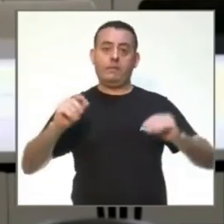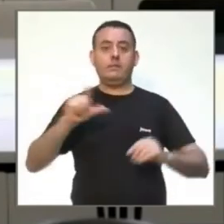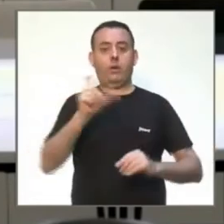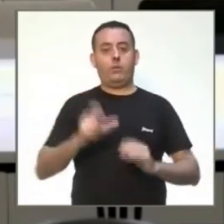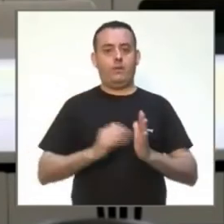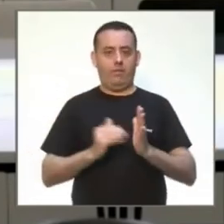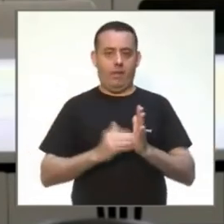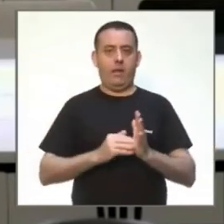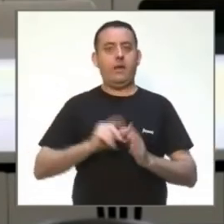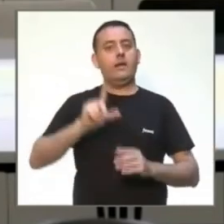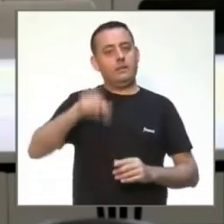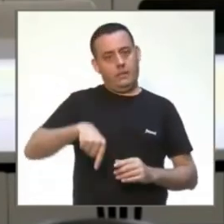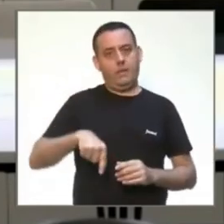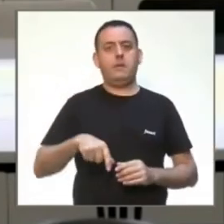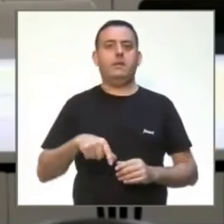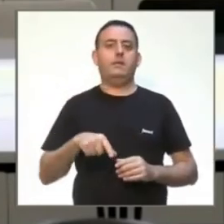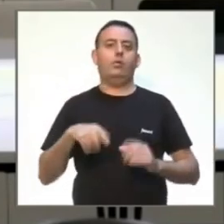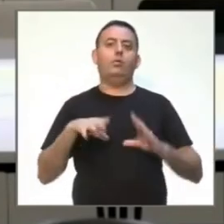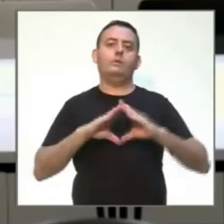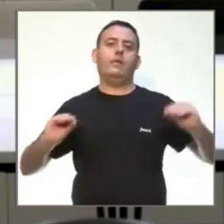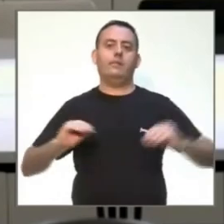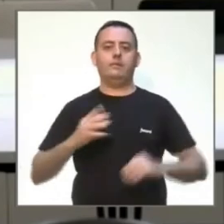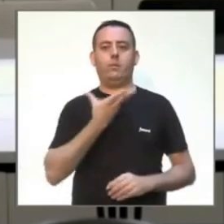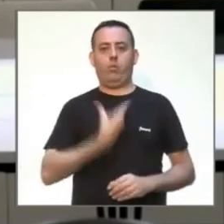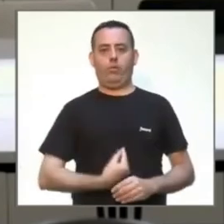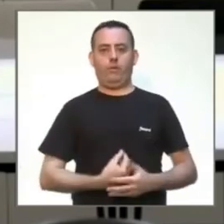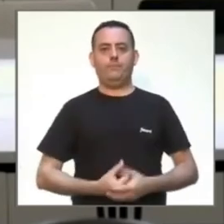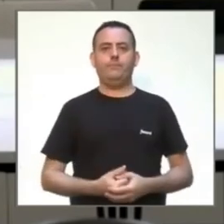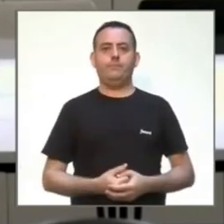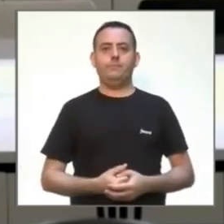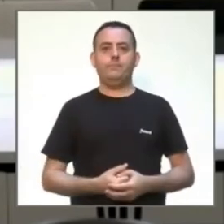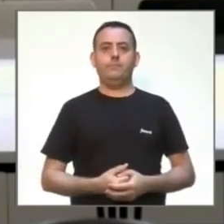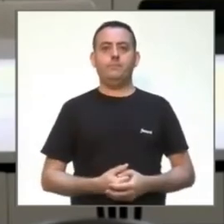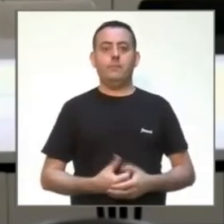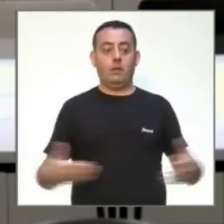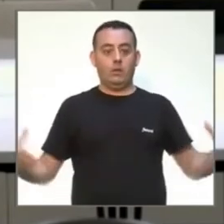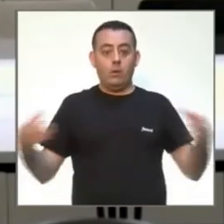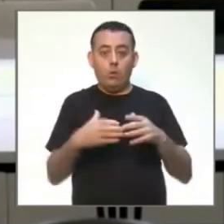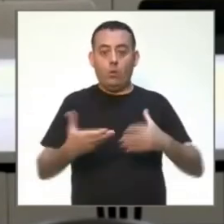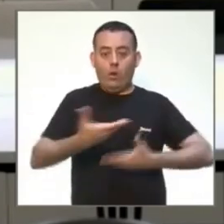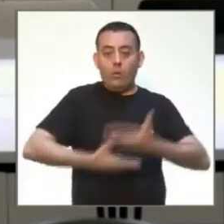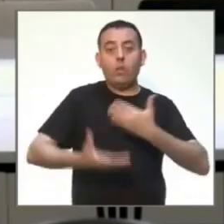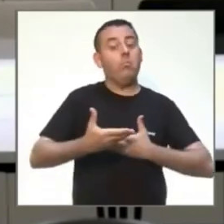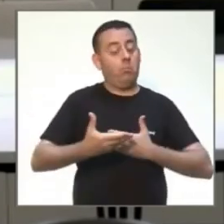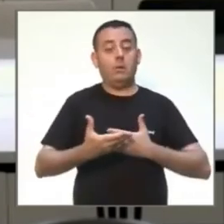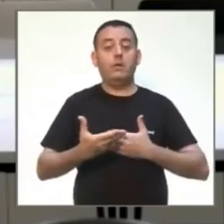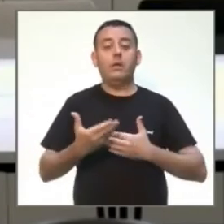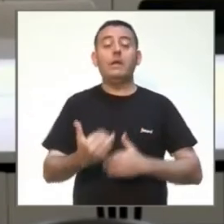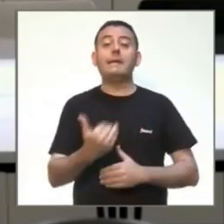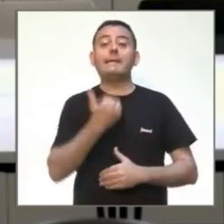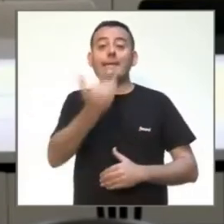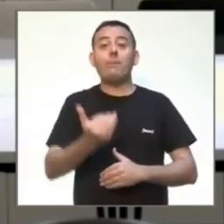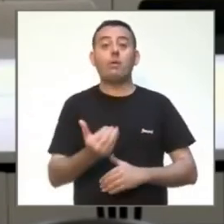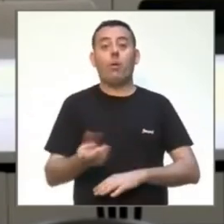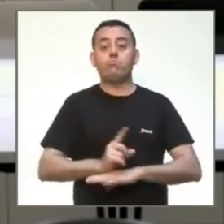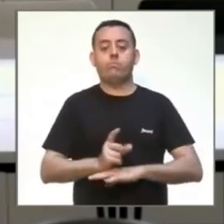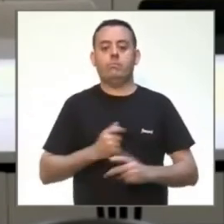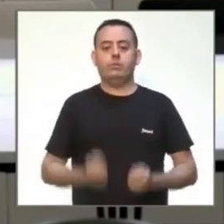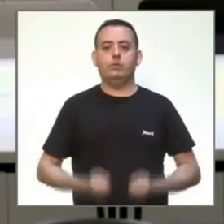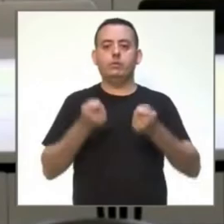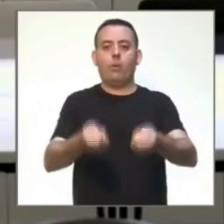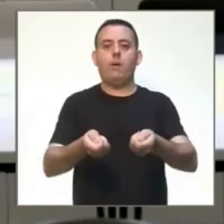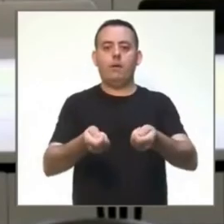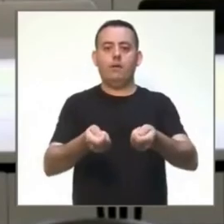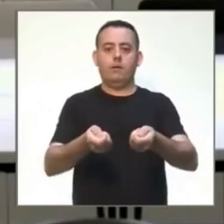Y lo estamos poniendo de forma rapidísima al servicio de la ciudadanía y a partir de aquí,